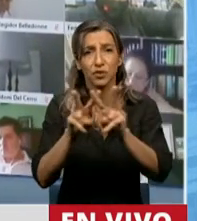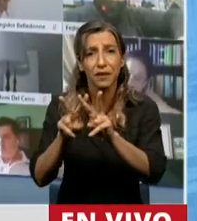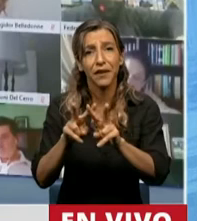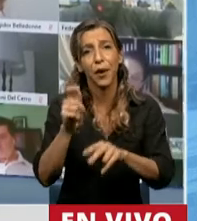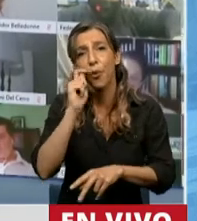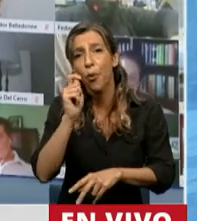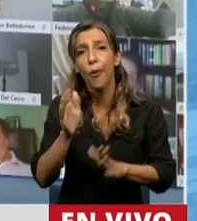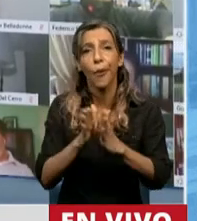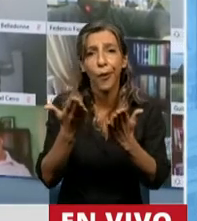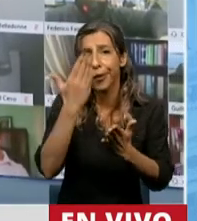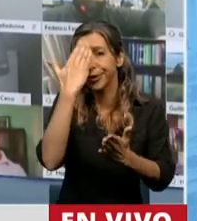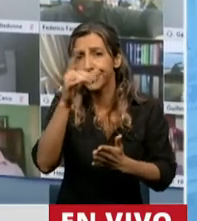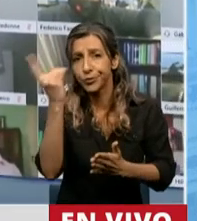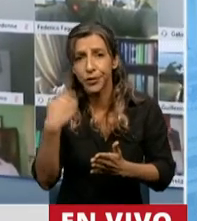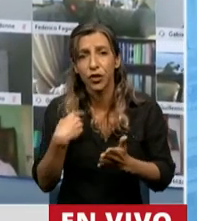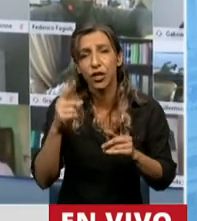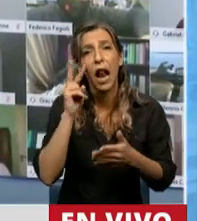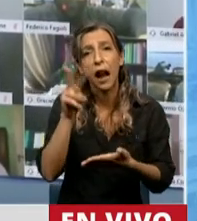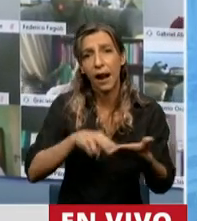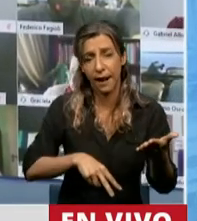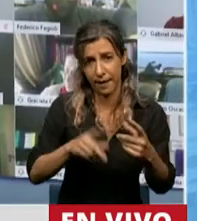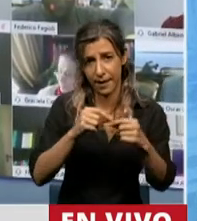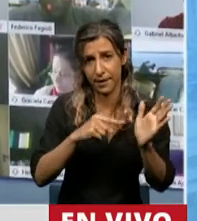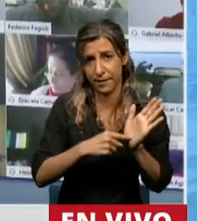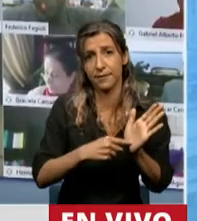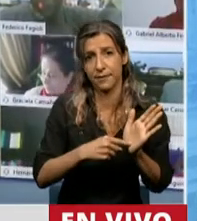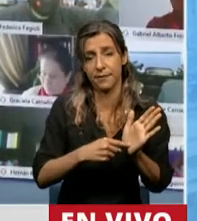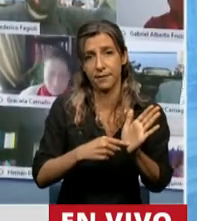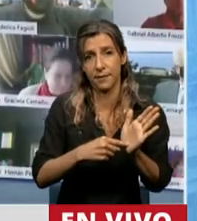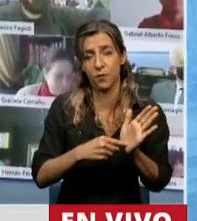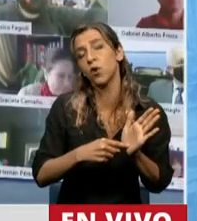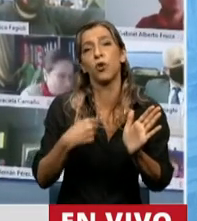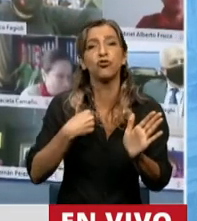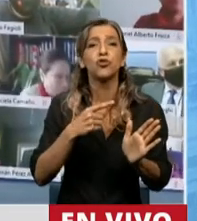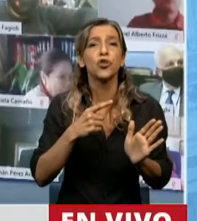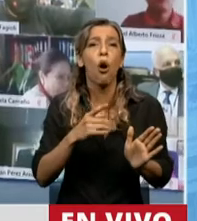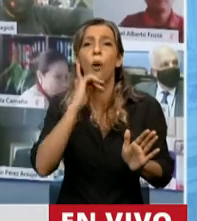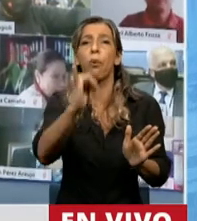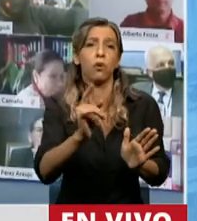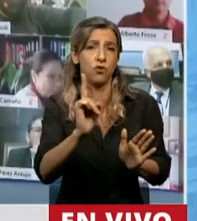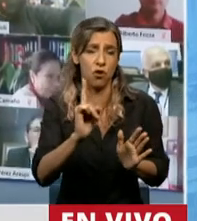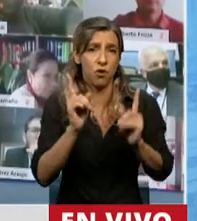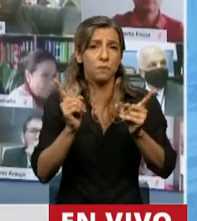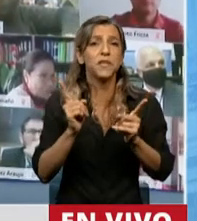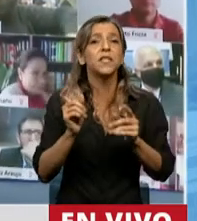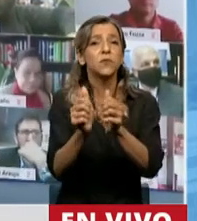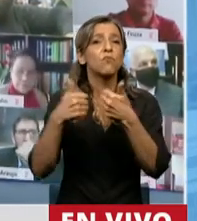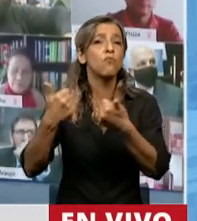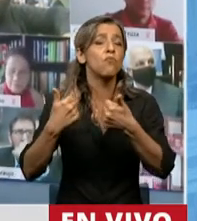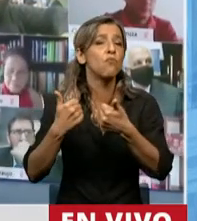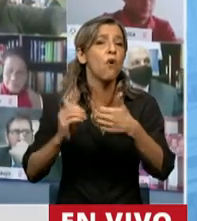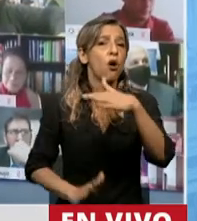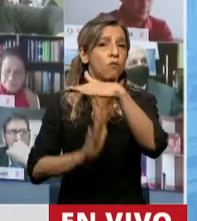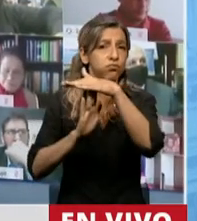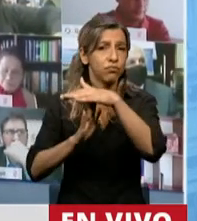y pueden leer el artículo, sino que además también lo ha dicho la Corte Suprema de Justicia ya. Ya ha